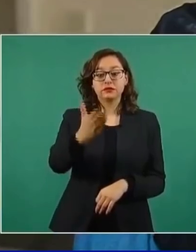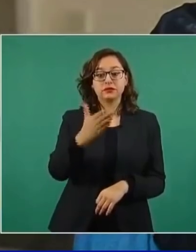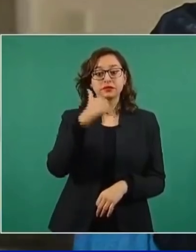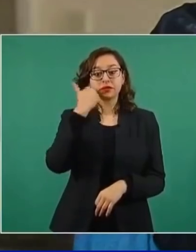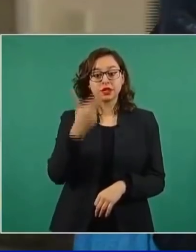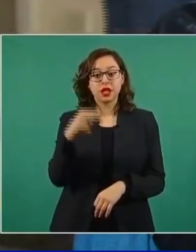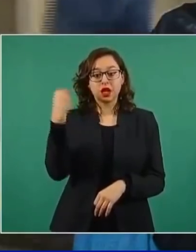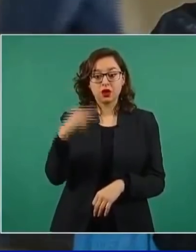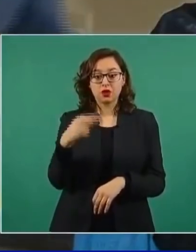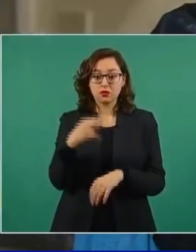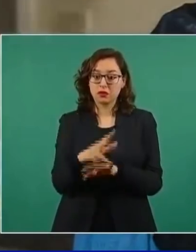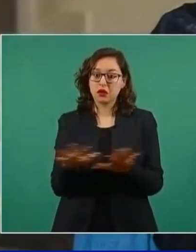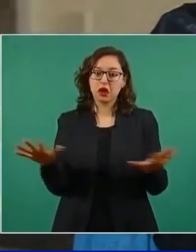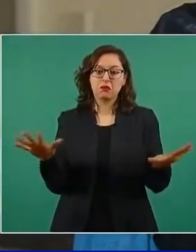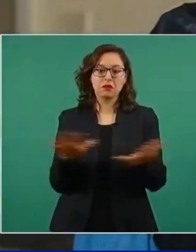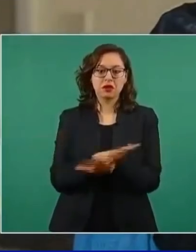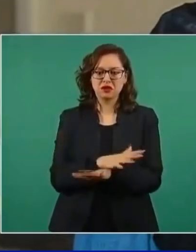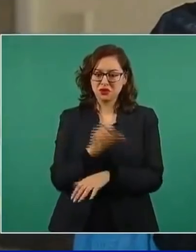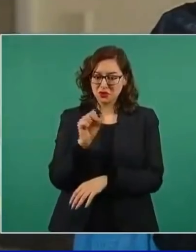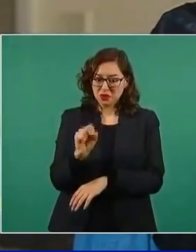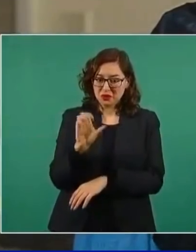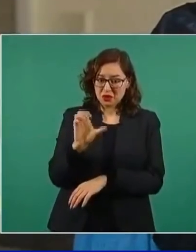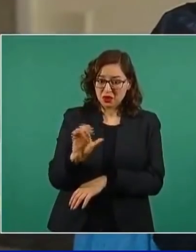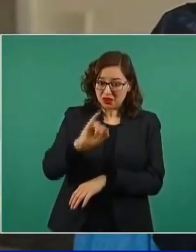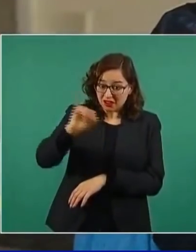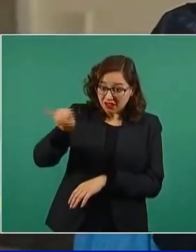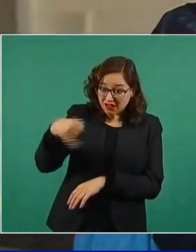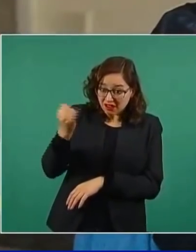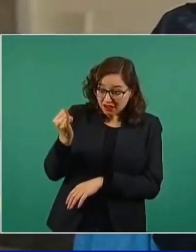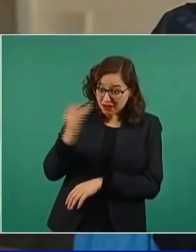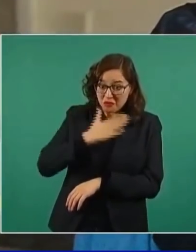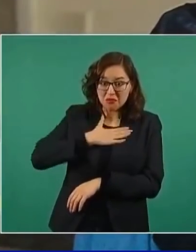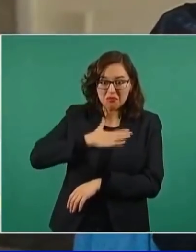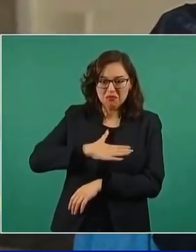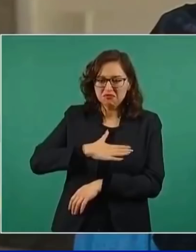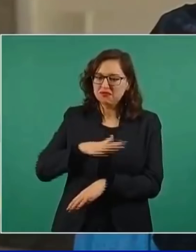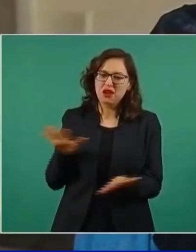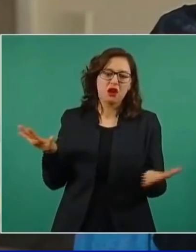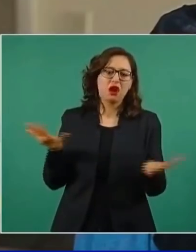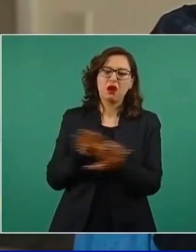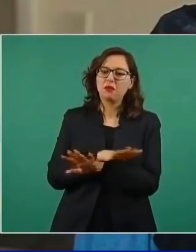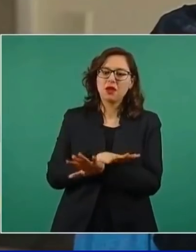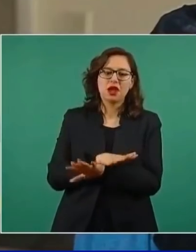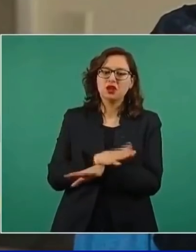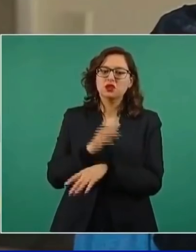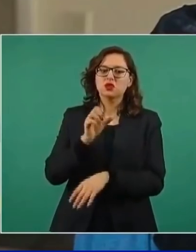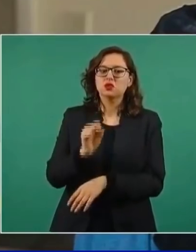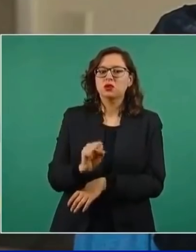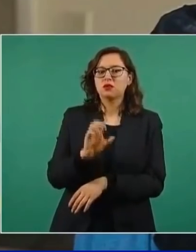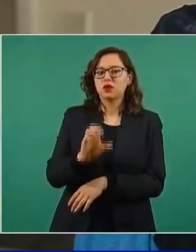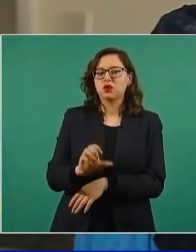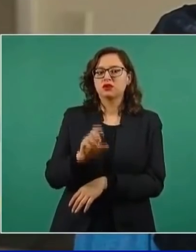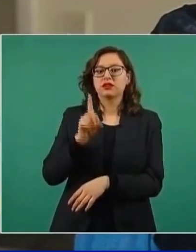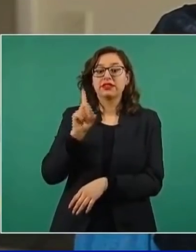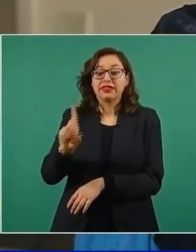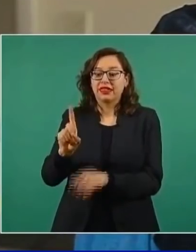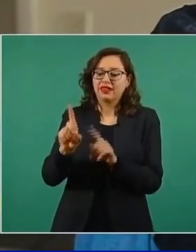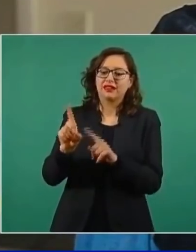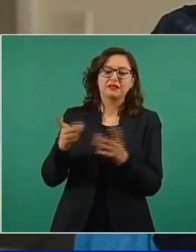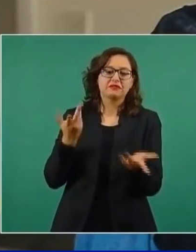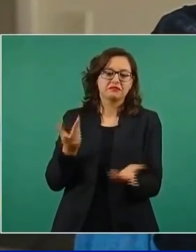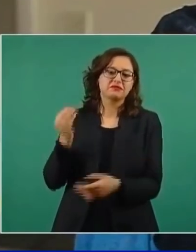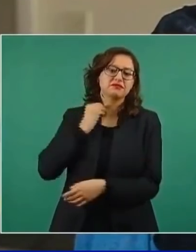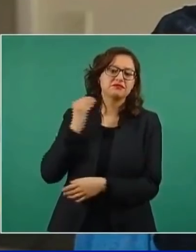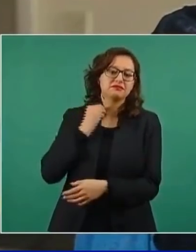ponerle corte de derecho en lugar de corte de justicia, pero ya ni el derecho alcanza, señor presidente. Los abogados no